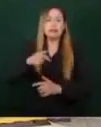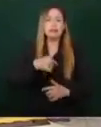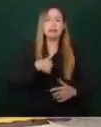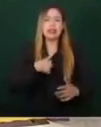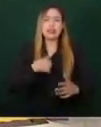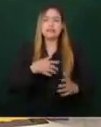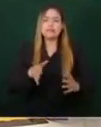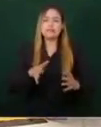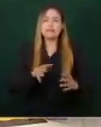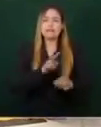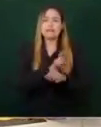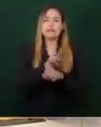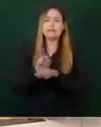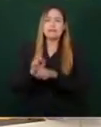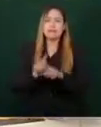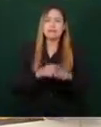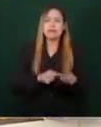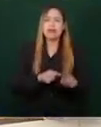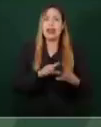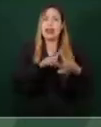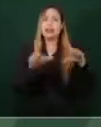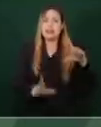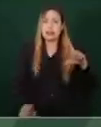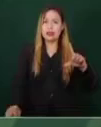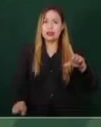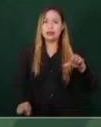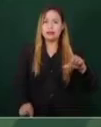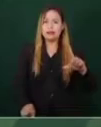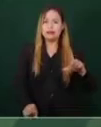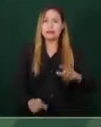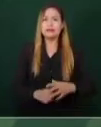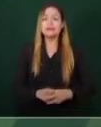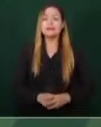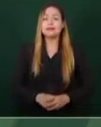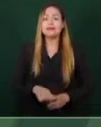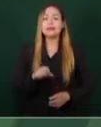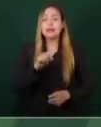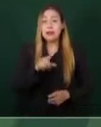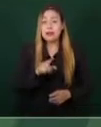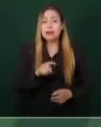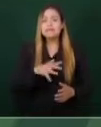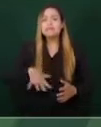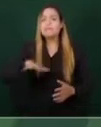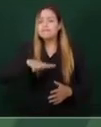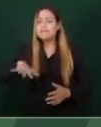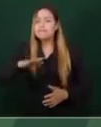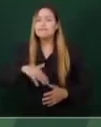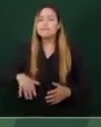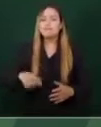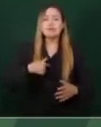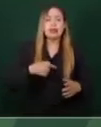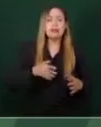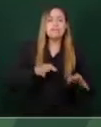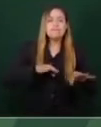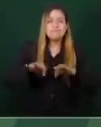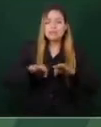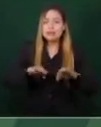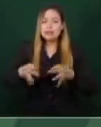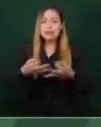para obtener terrenos y terminar siete más este año 2023.